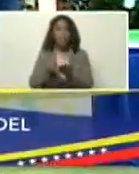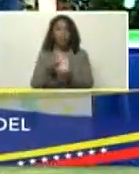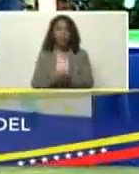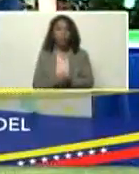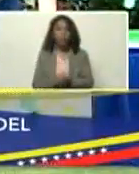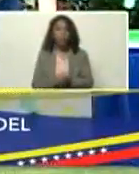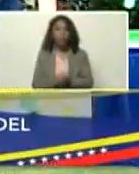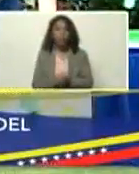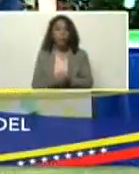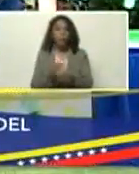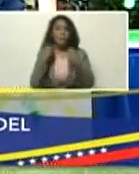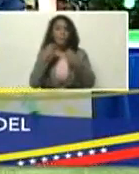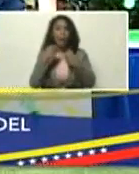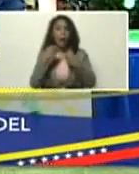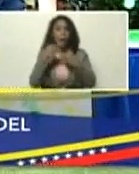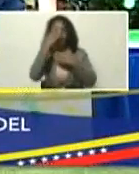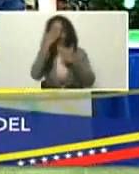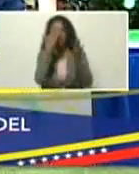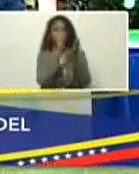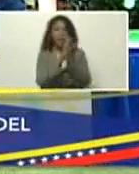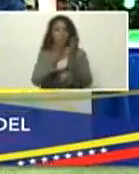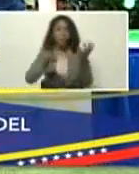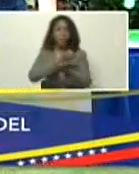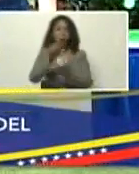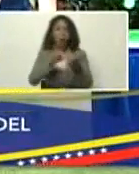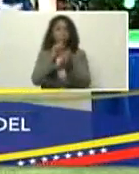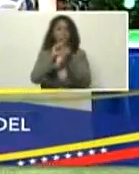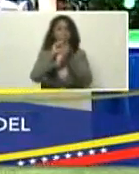para enfrentar la crisis de cambio climático,